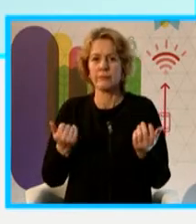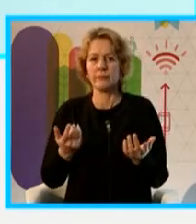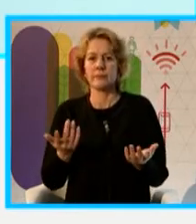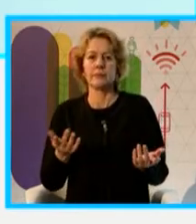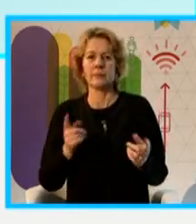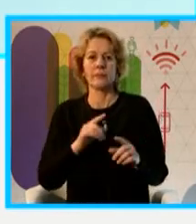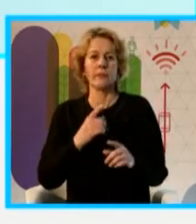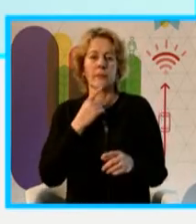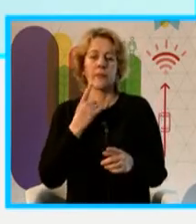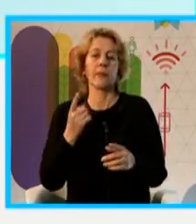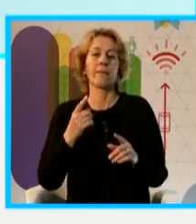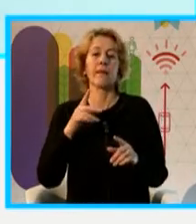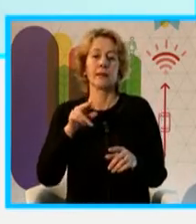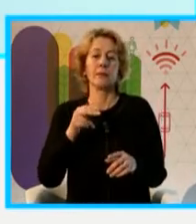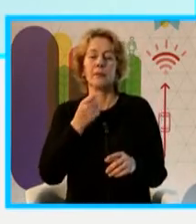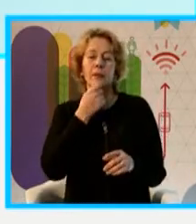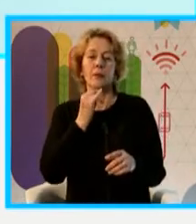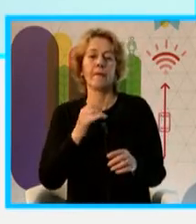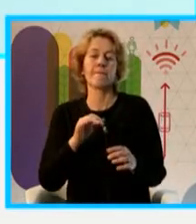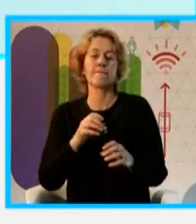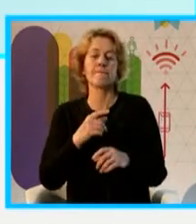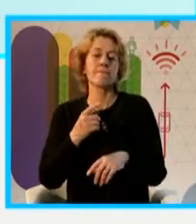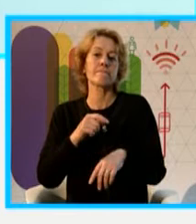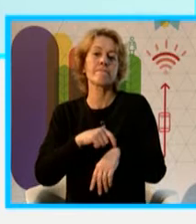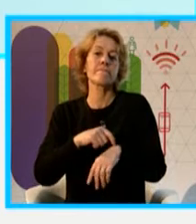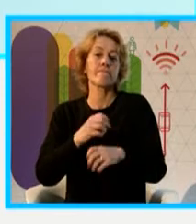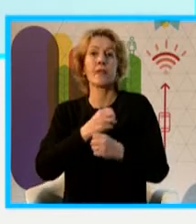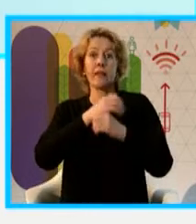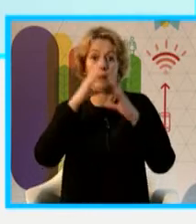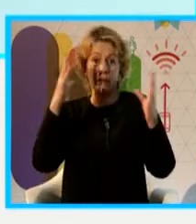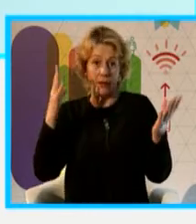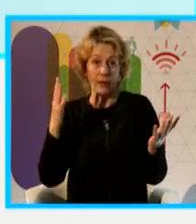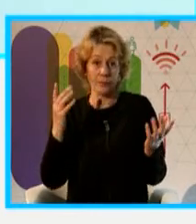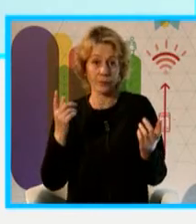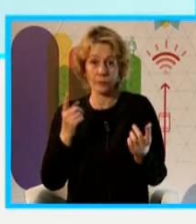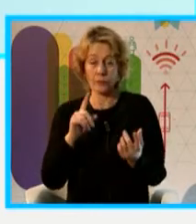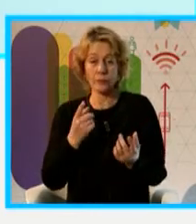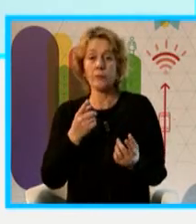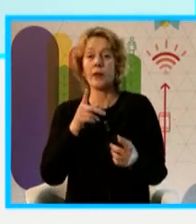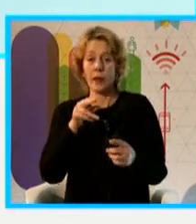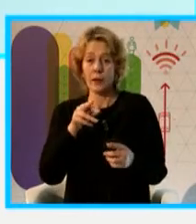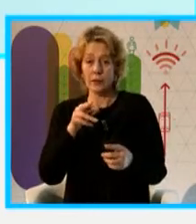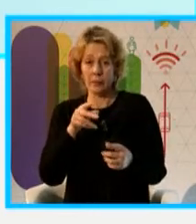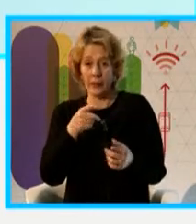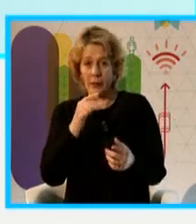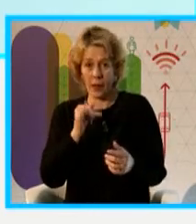en horario diurno, la aplicación puede tener componentes de realidad aumentada,